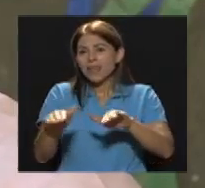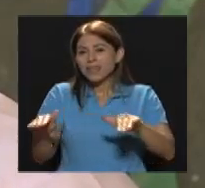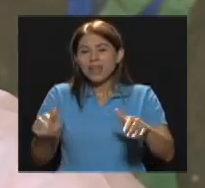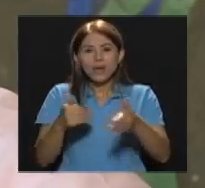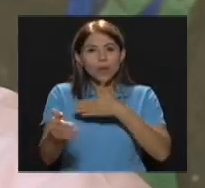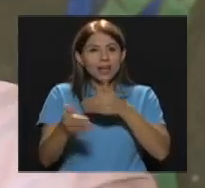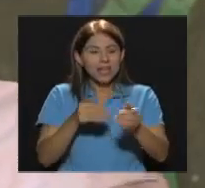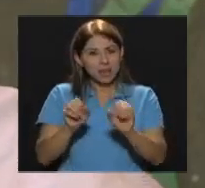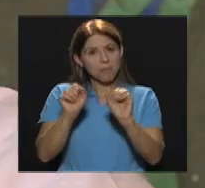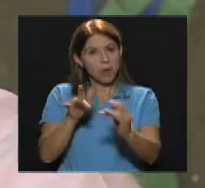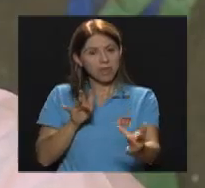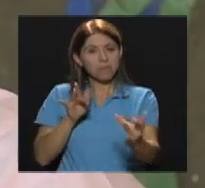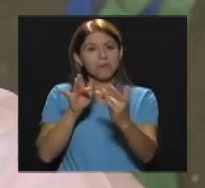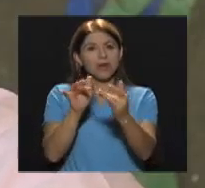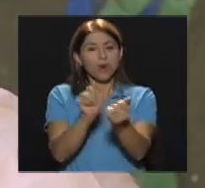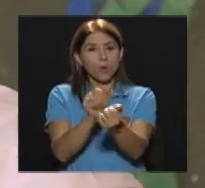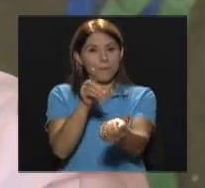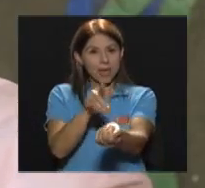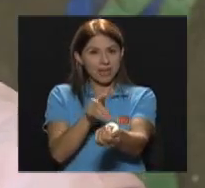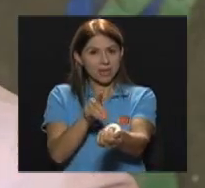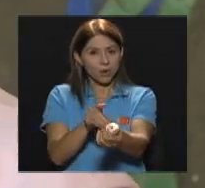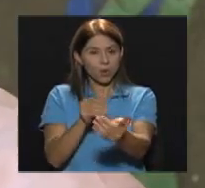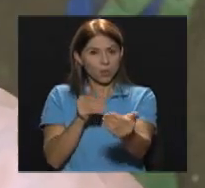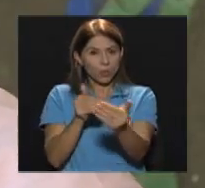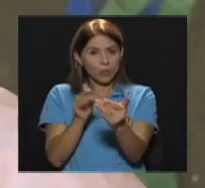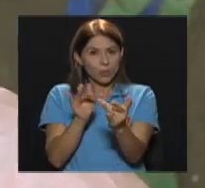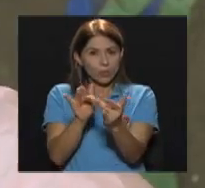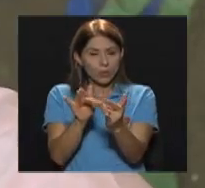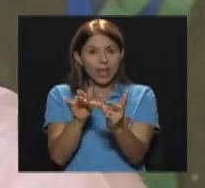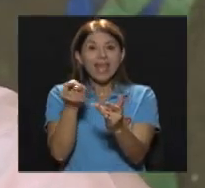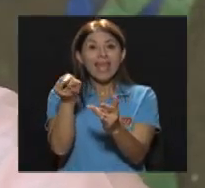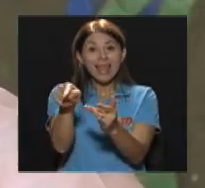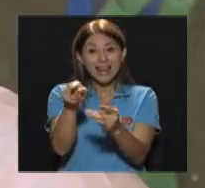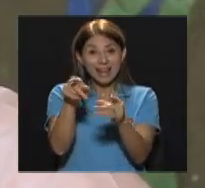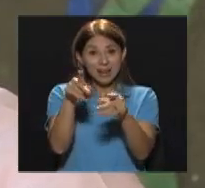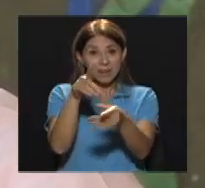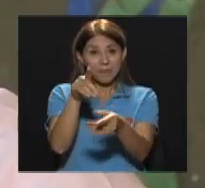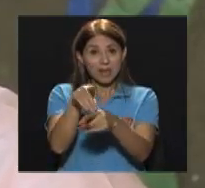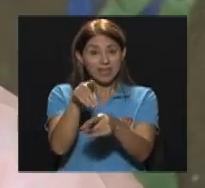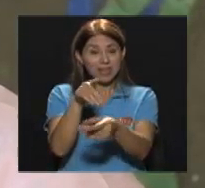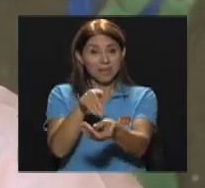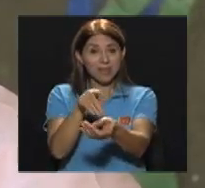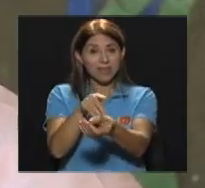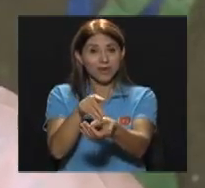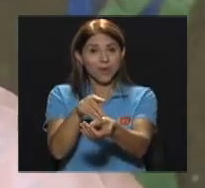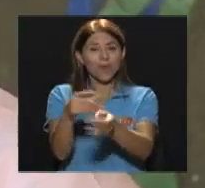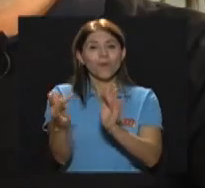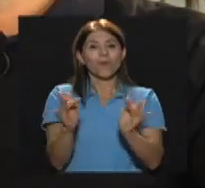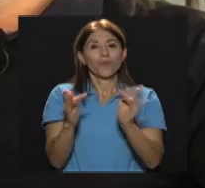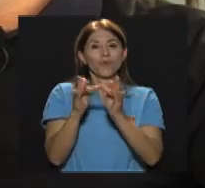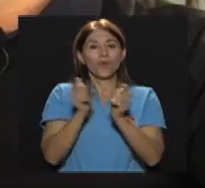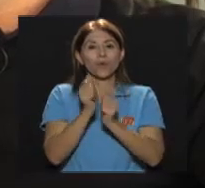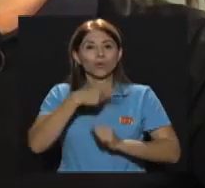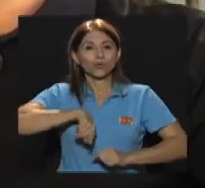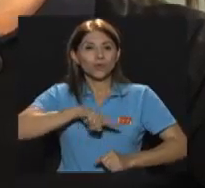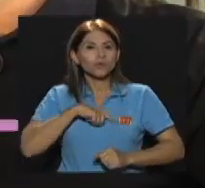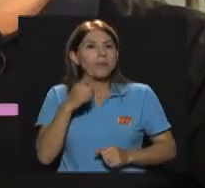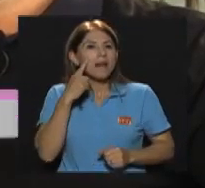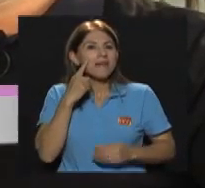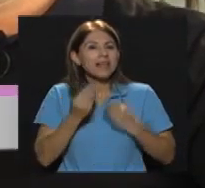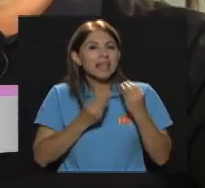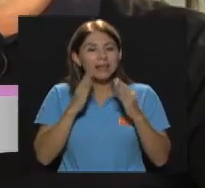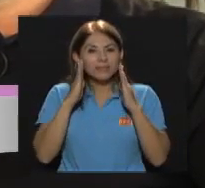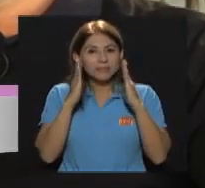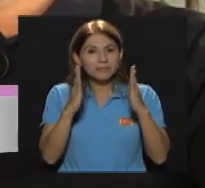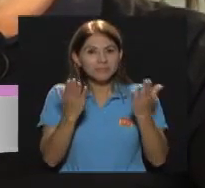él nos hace A nosotros La consulta Respectiva Para ver Qué grupo De trabajo Podría ir Abordando Esos casos Bueno El tiempo